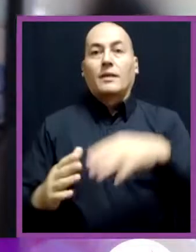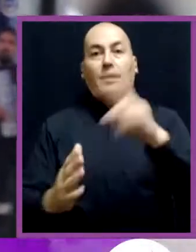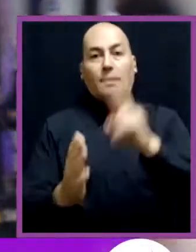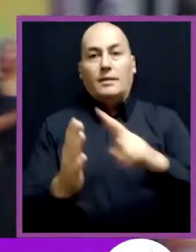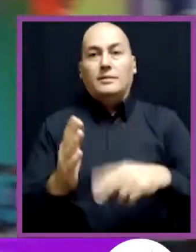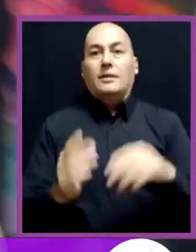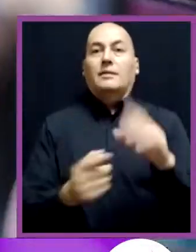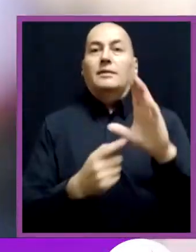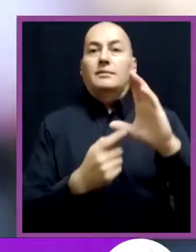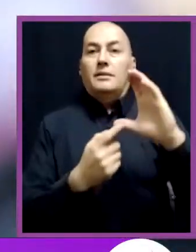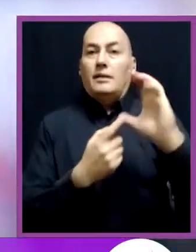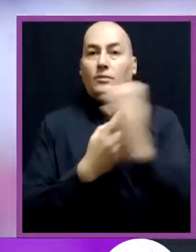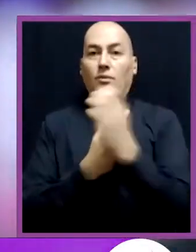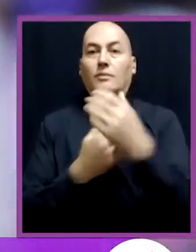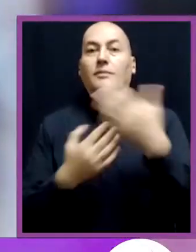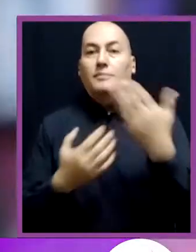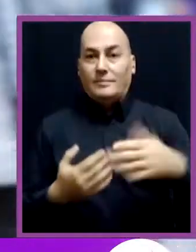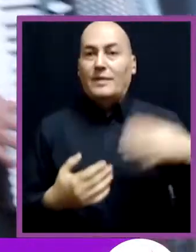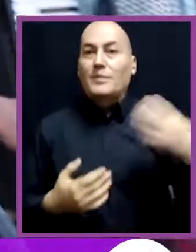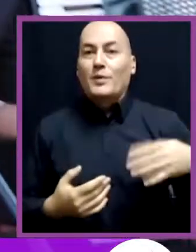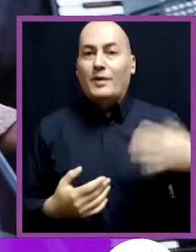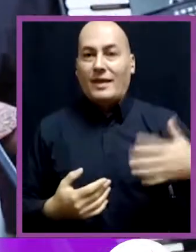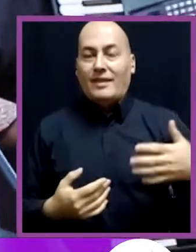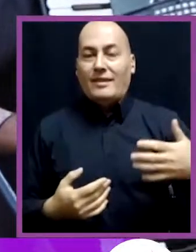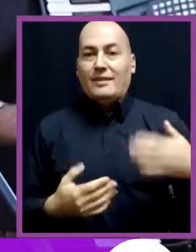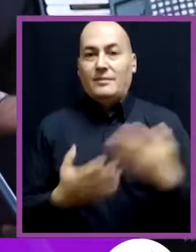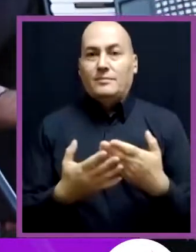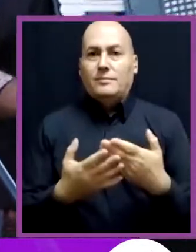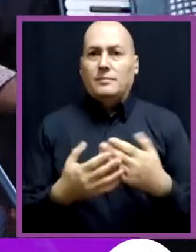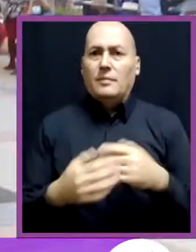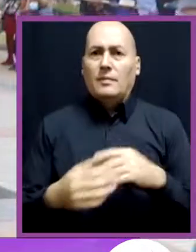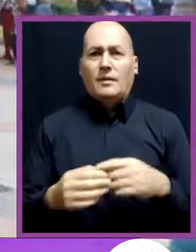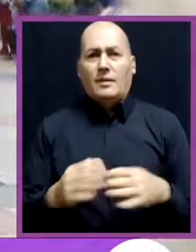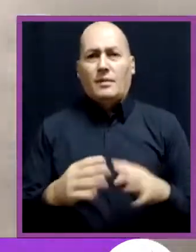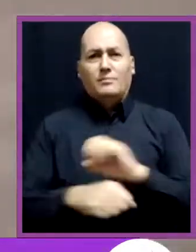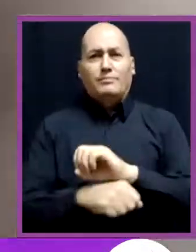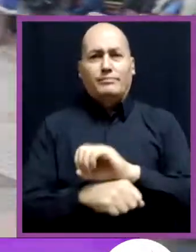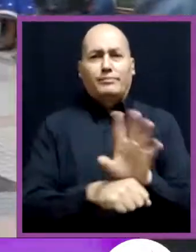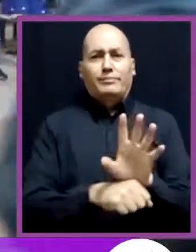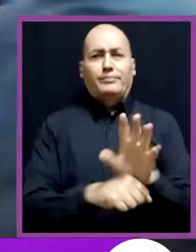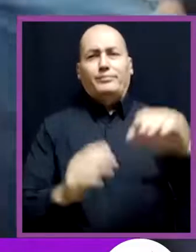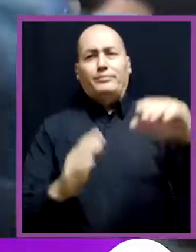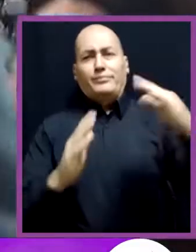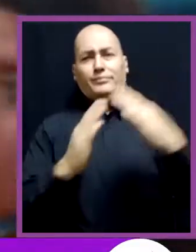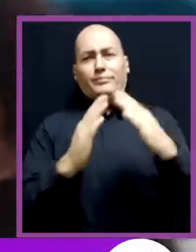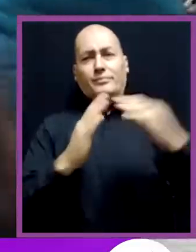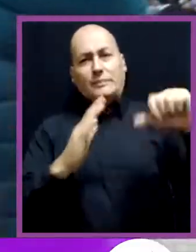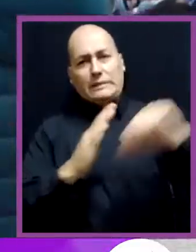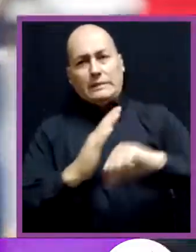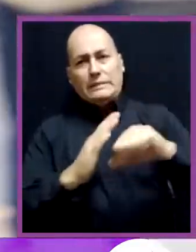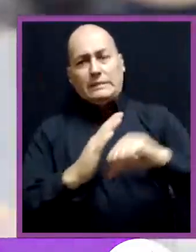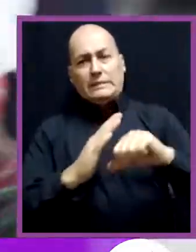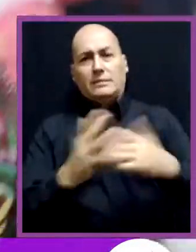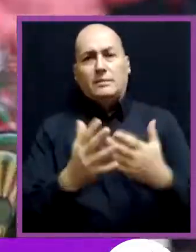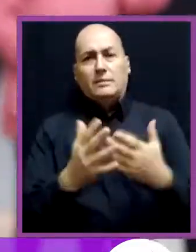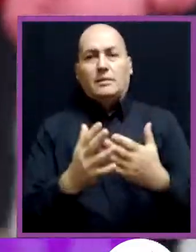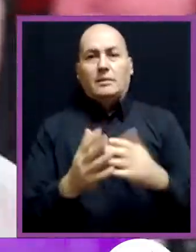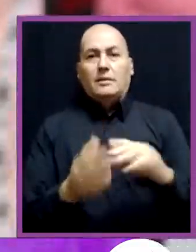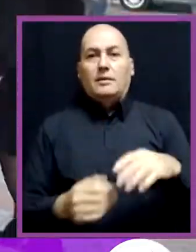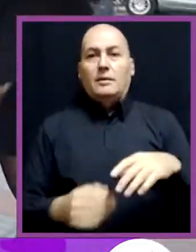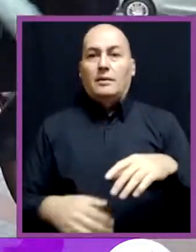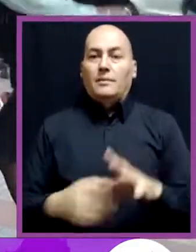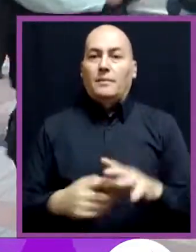Las artes y la cultura han sido protagonistas en el regreso a la ciudad luego de las cuarentenas. Cuecasos,